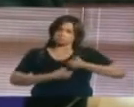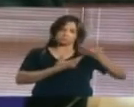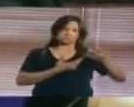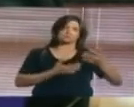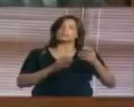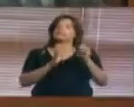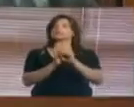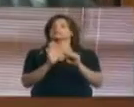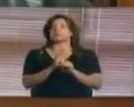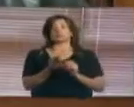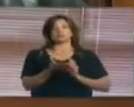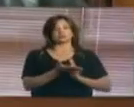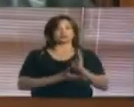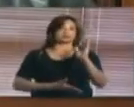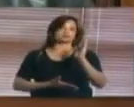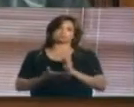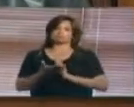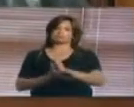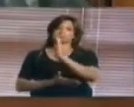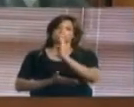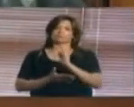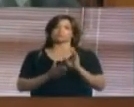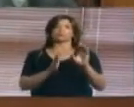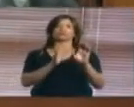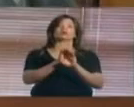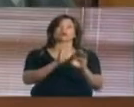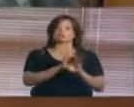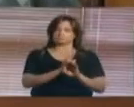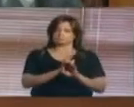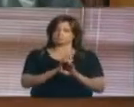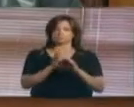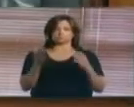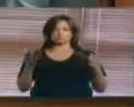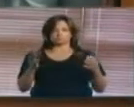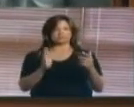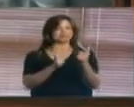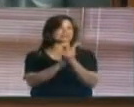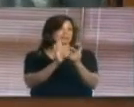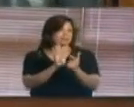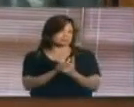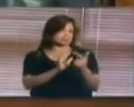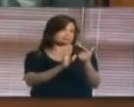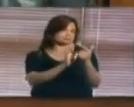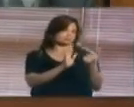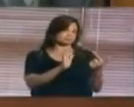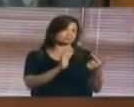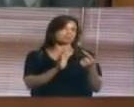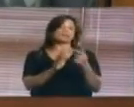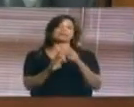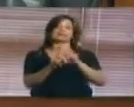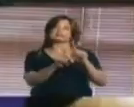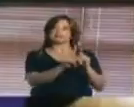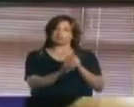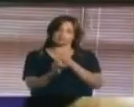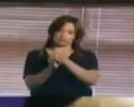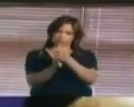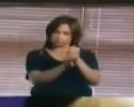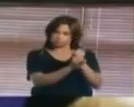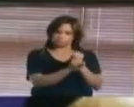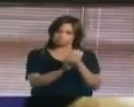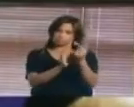Estado de Derecho, la Constitución, las leyes y la institucionalidad.